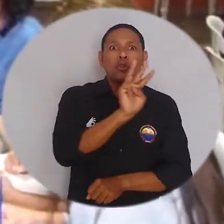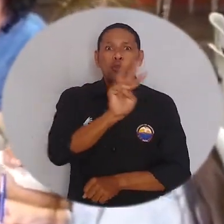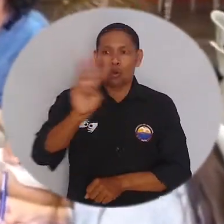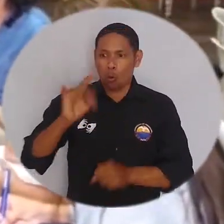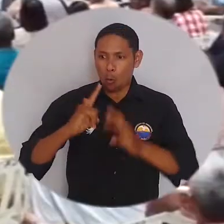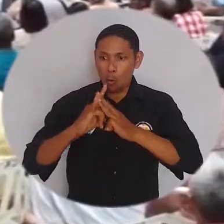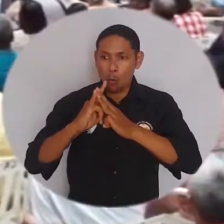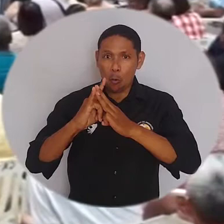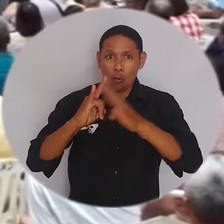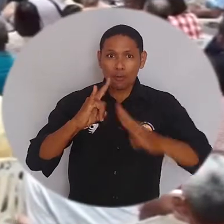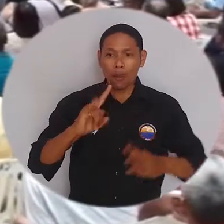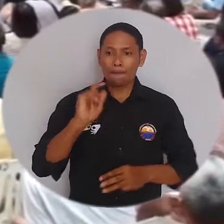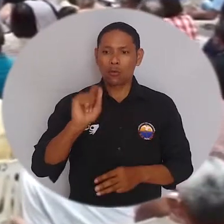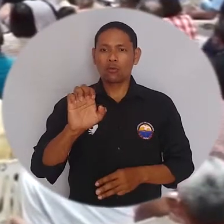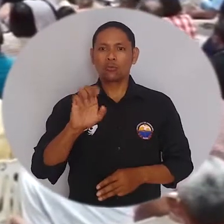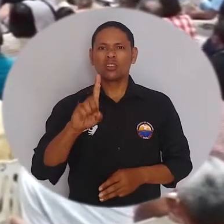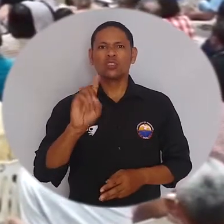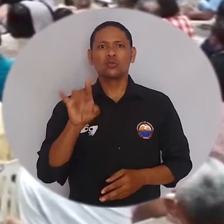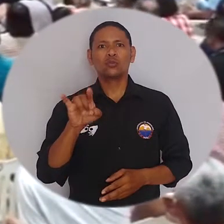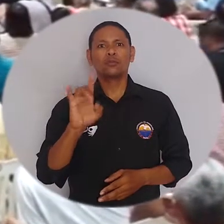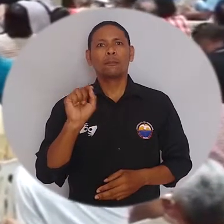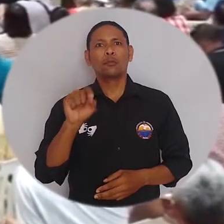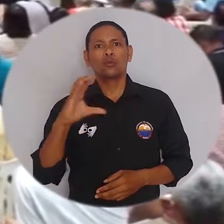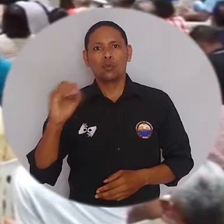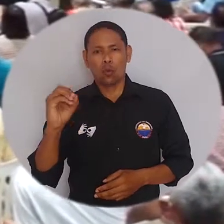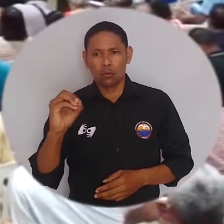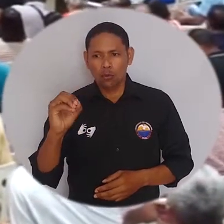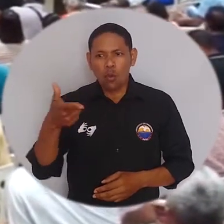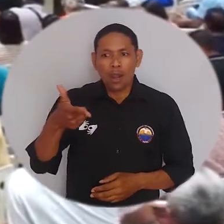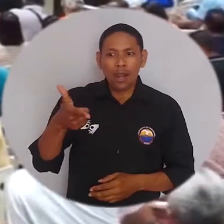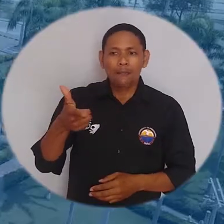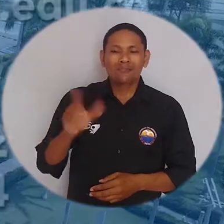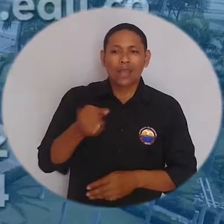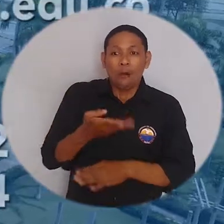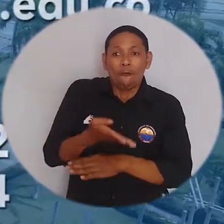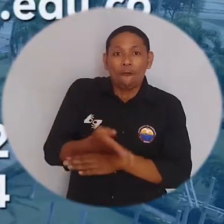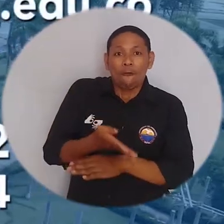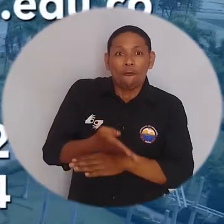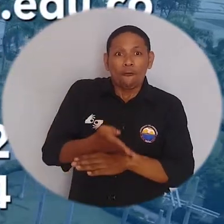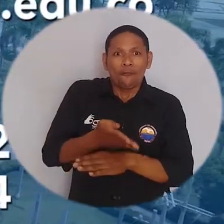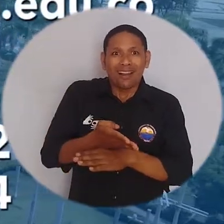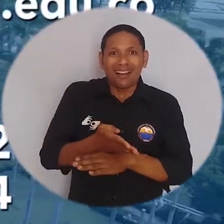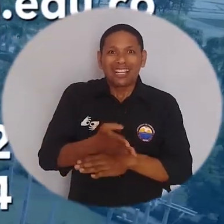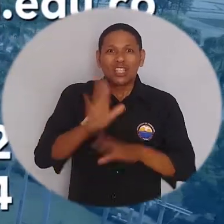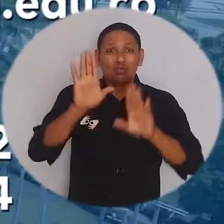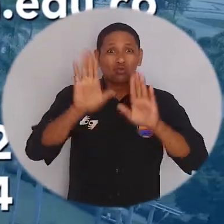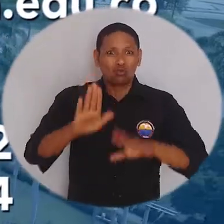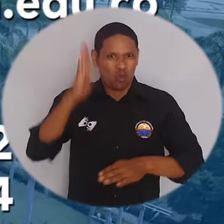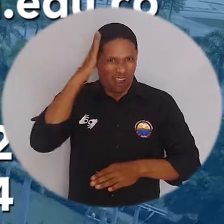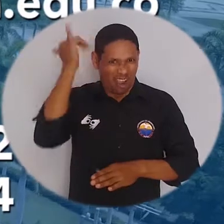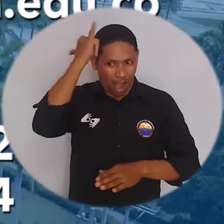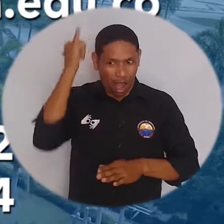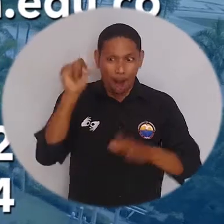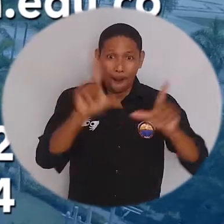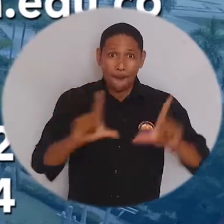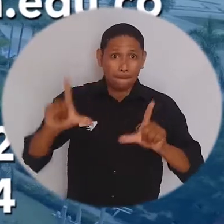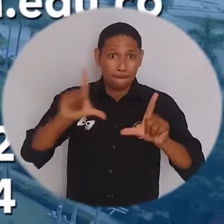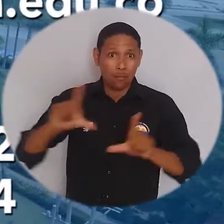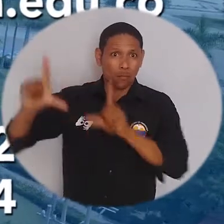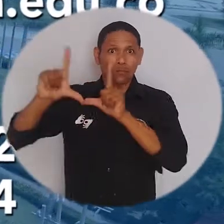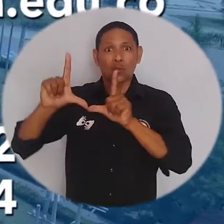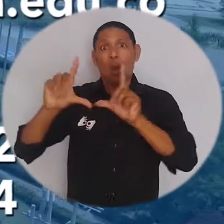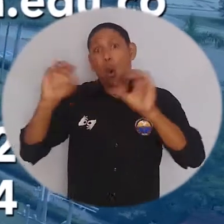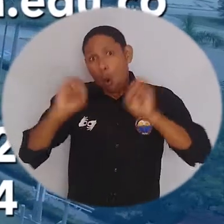web unimagdalena.edu.co, oferta académica de posgrados, o escribirnos